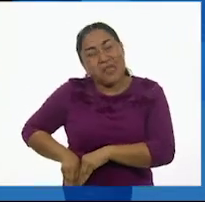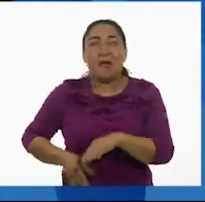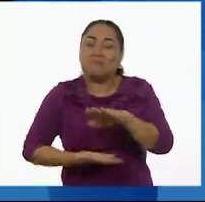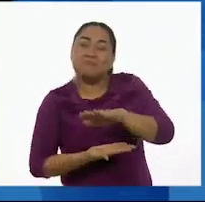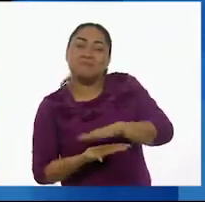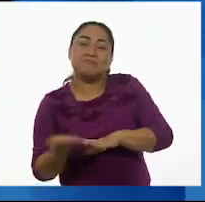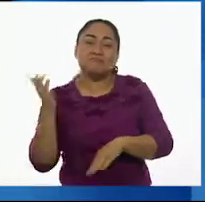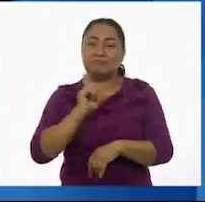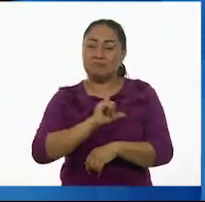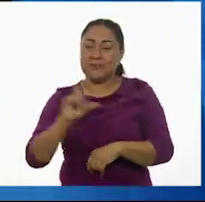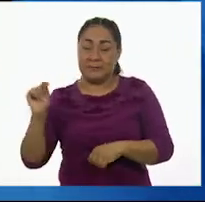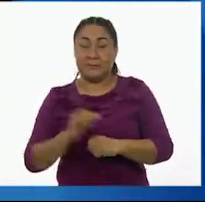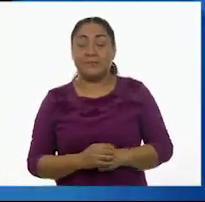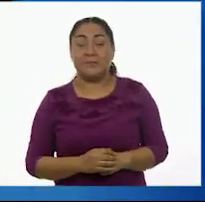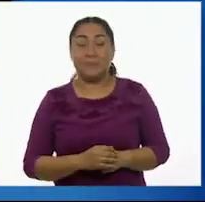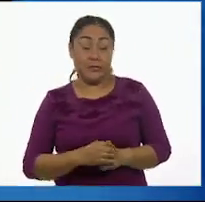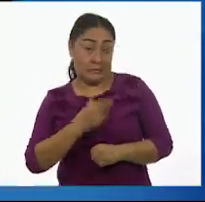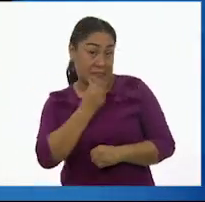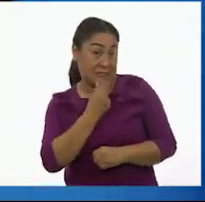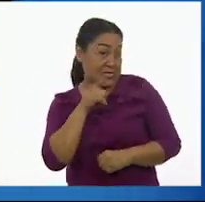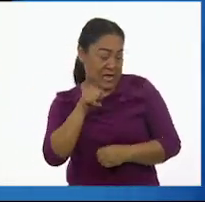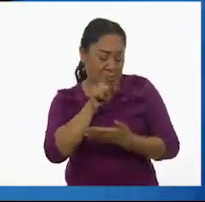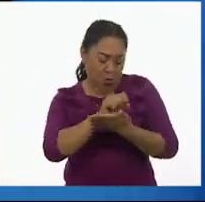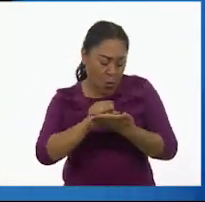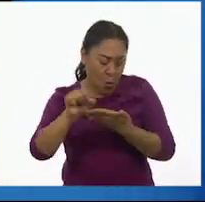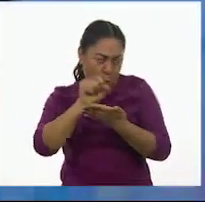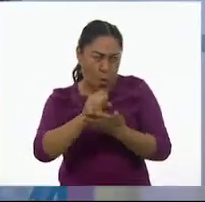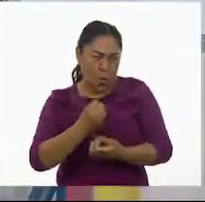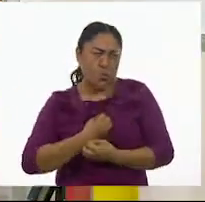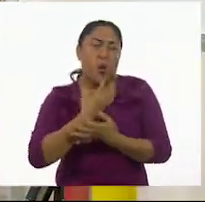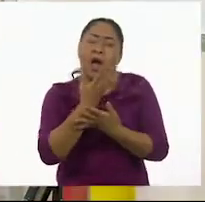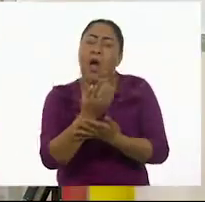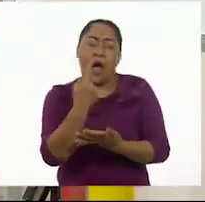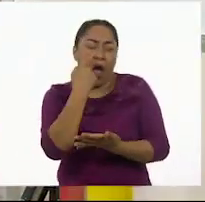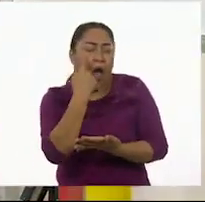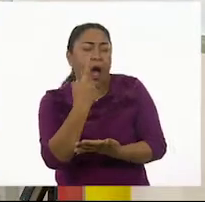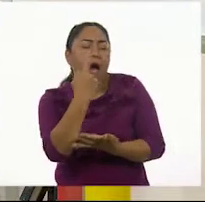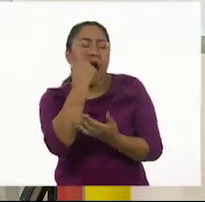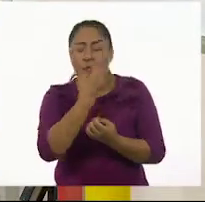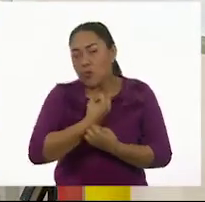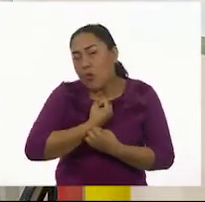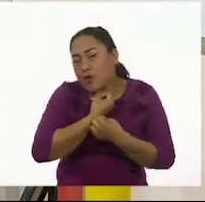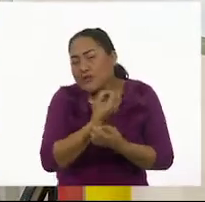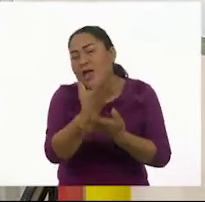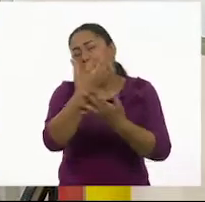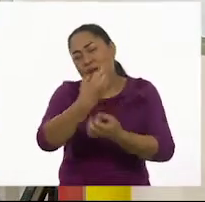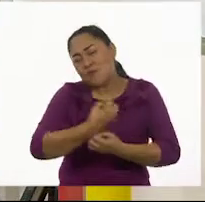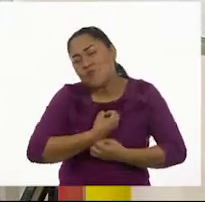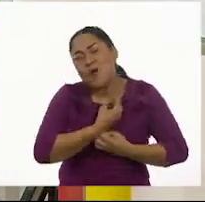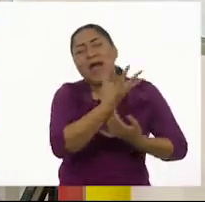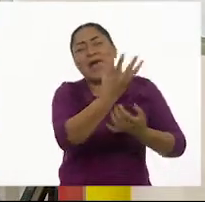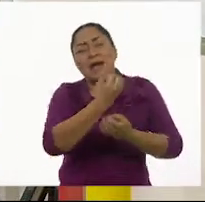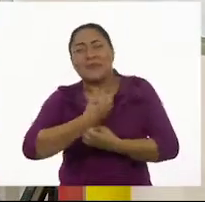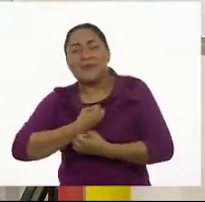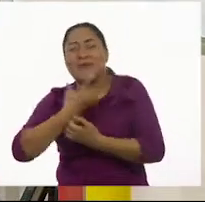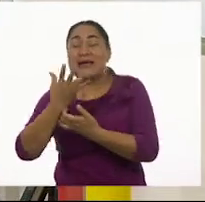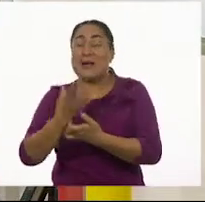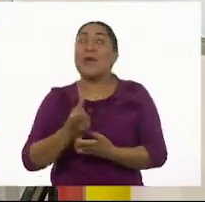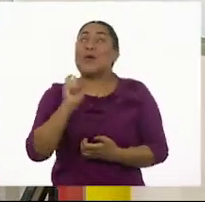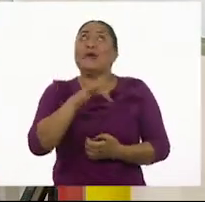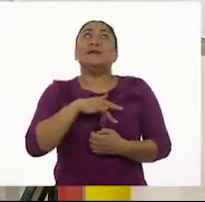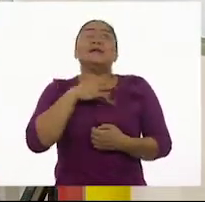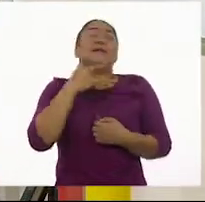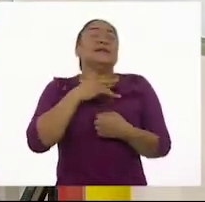se fue. El poeta daba muchos recitales de poesía y cada vez que se